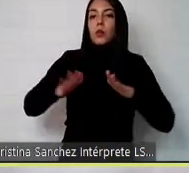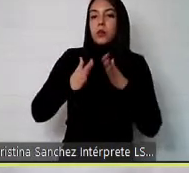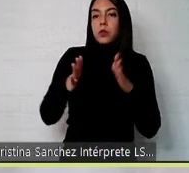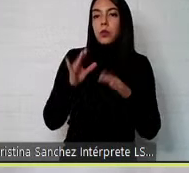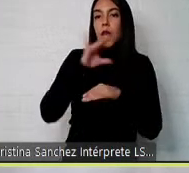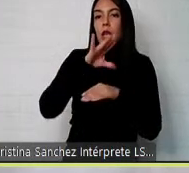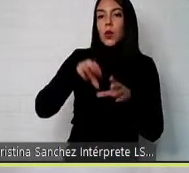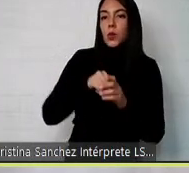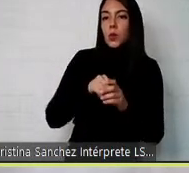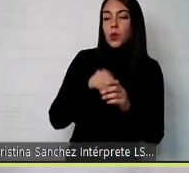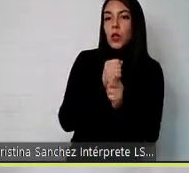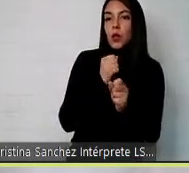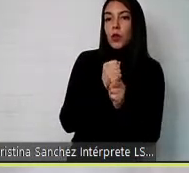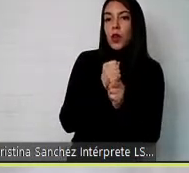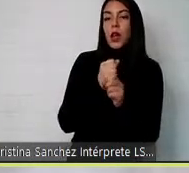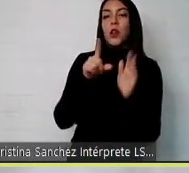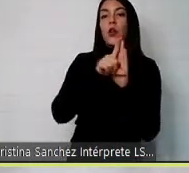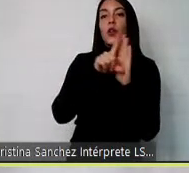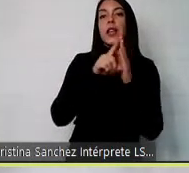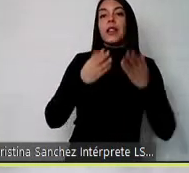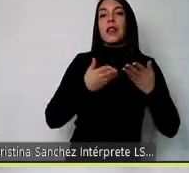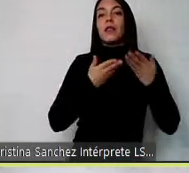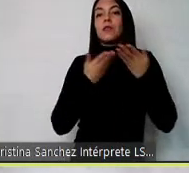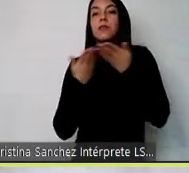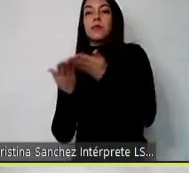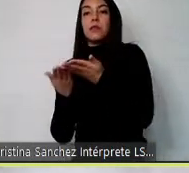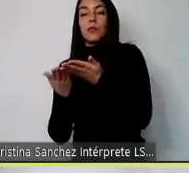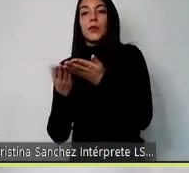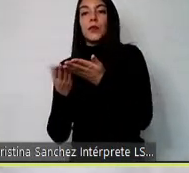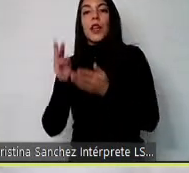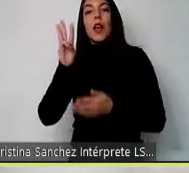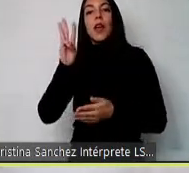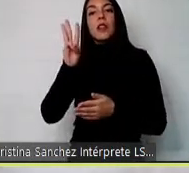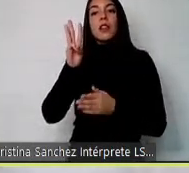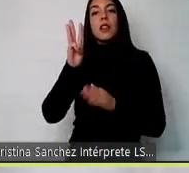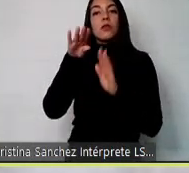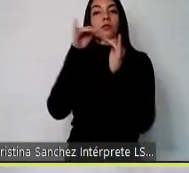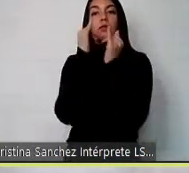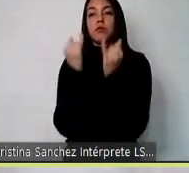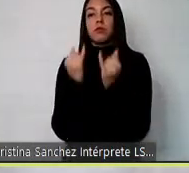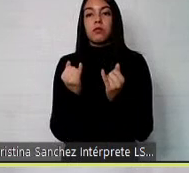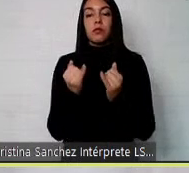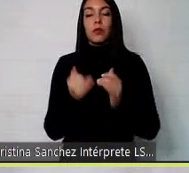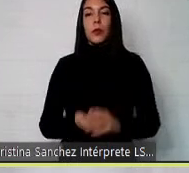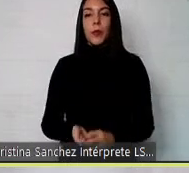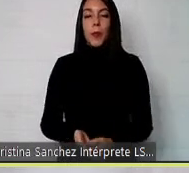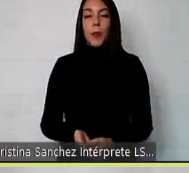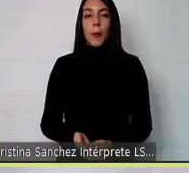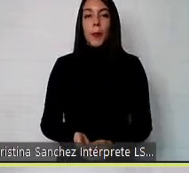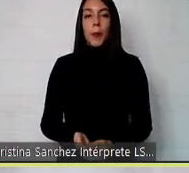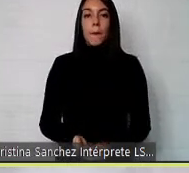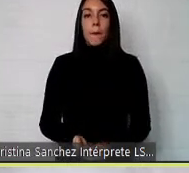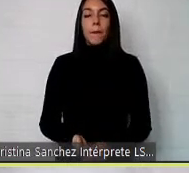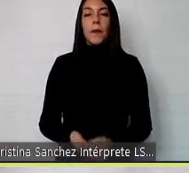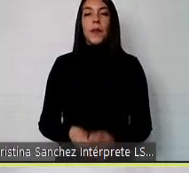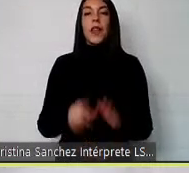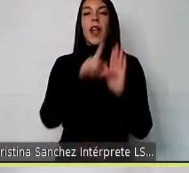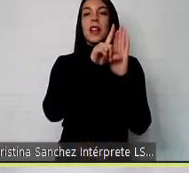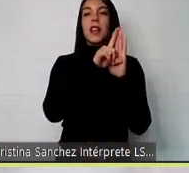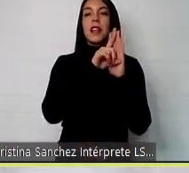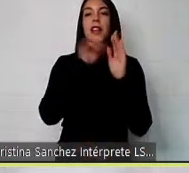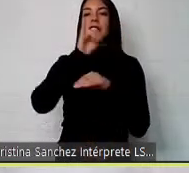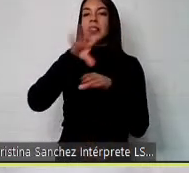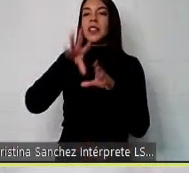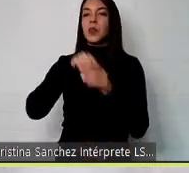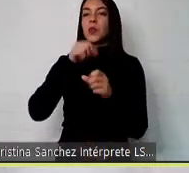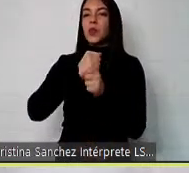a través de la ley de donaciones por lo tanto tenemos estas tres alternativas ¿qué es lo que viene en la ley de inclusión laboral?